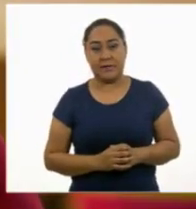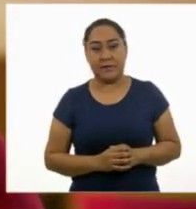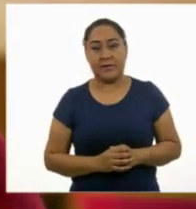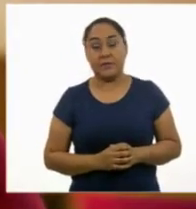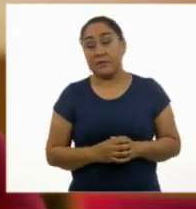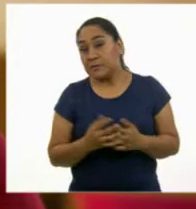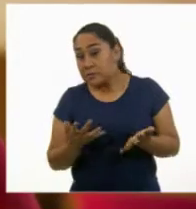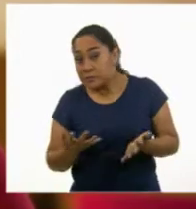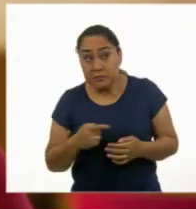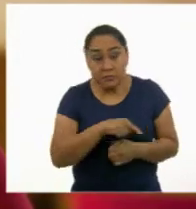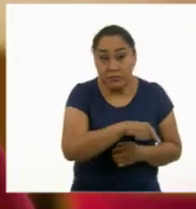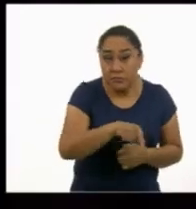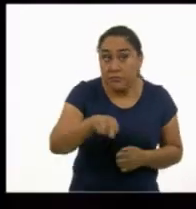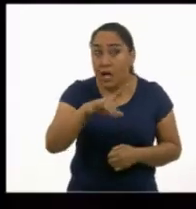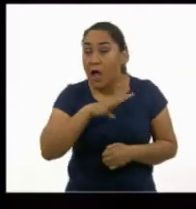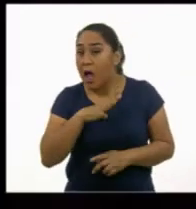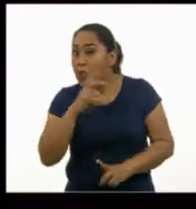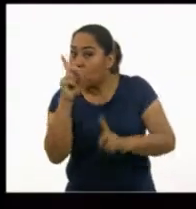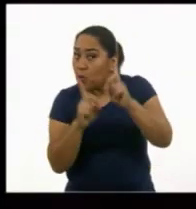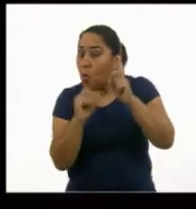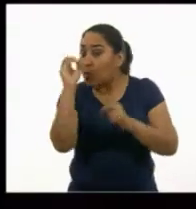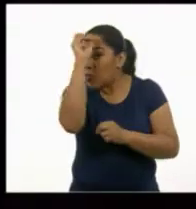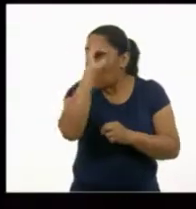¿alguien tiene alguna duda, algún comentario?